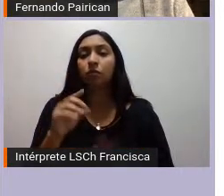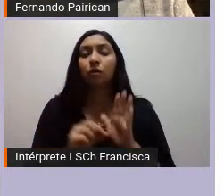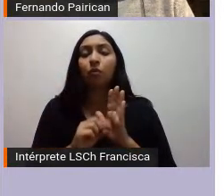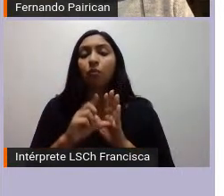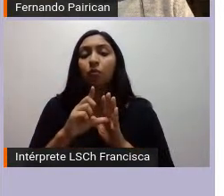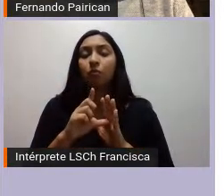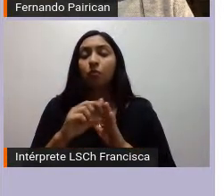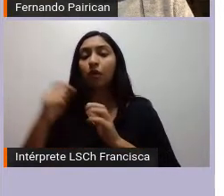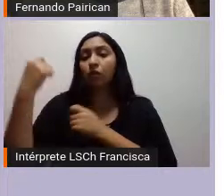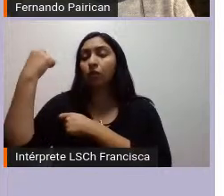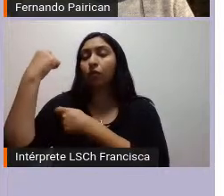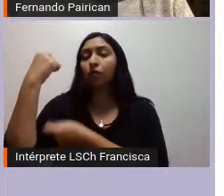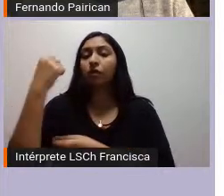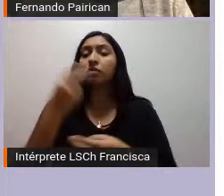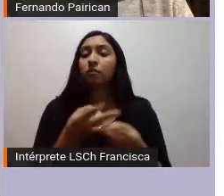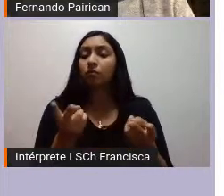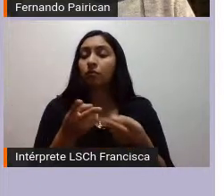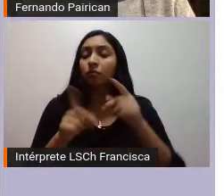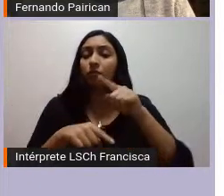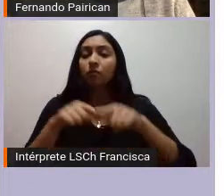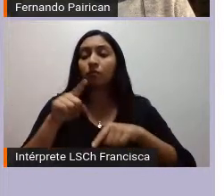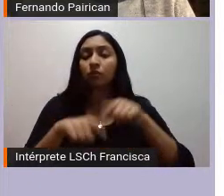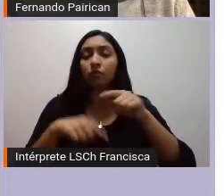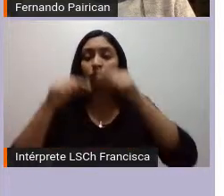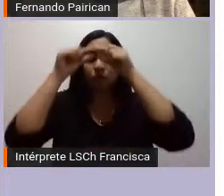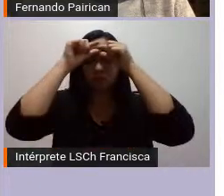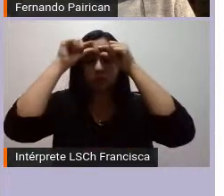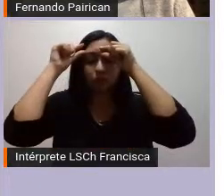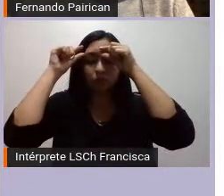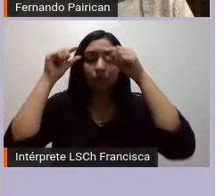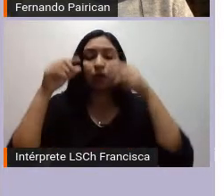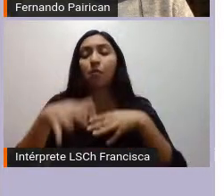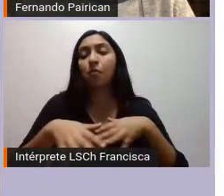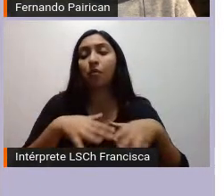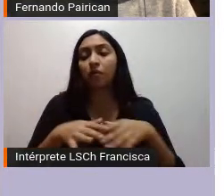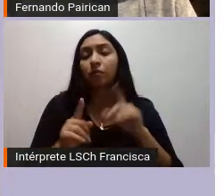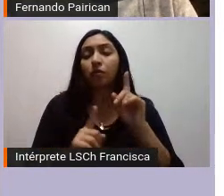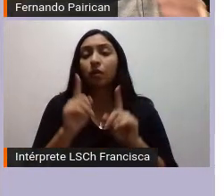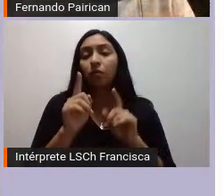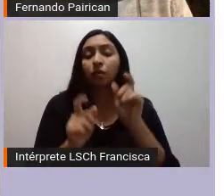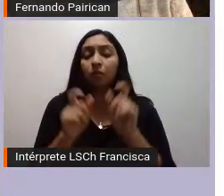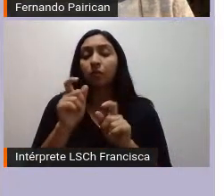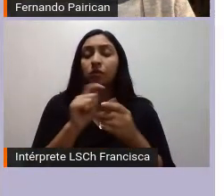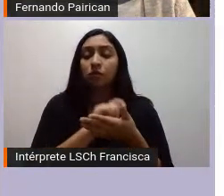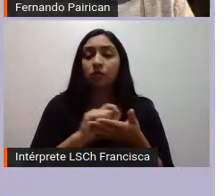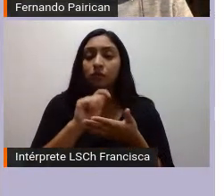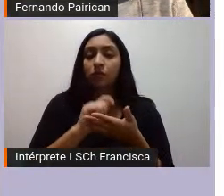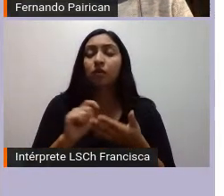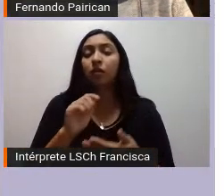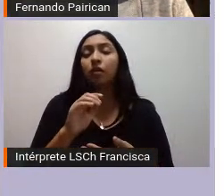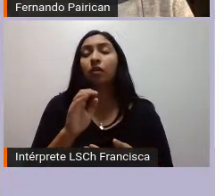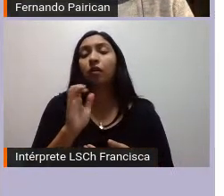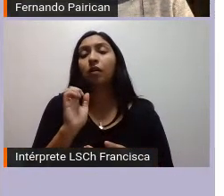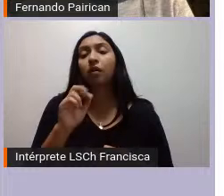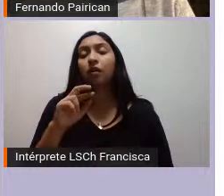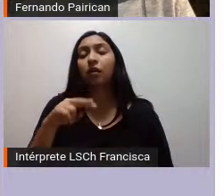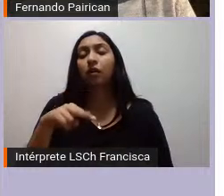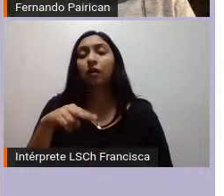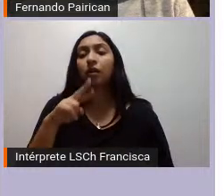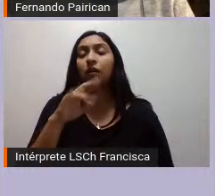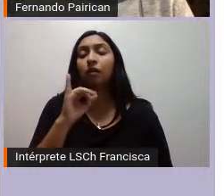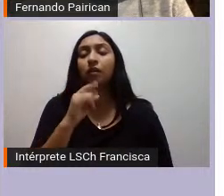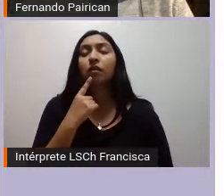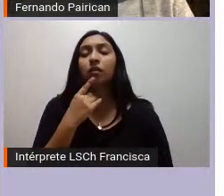mapuche lo que el movimiento y algunas escritores y escritoras de lo que Enrique Antileo llamaría las intelectualidades situadas